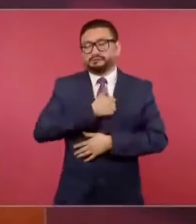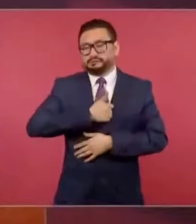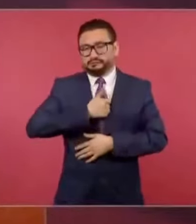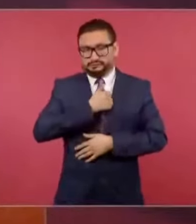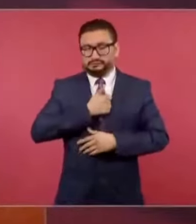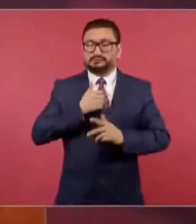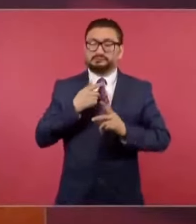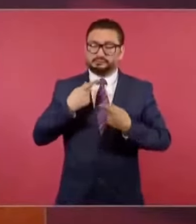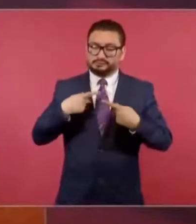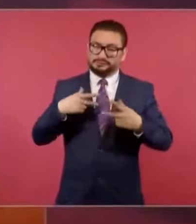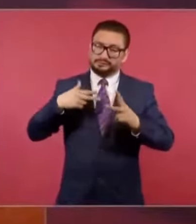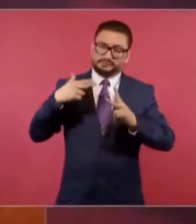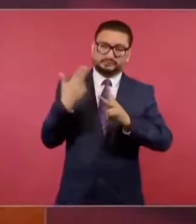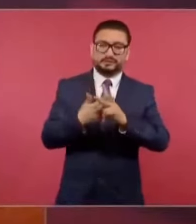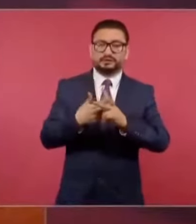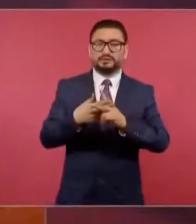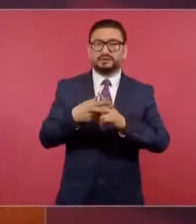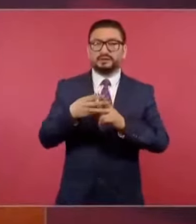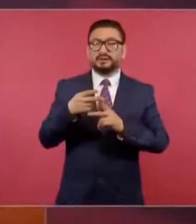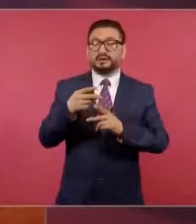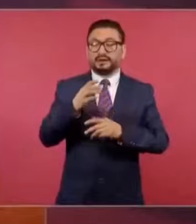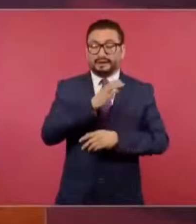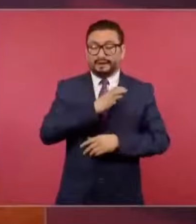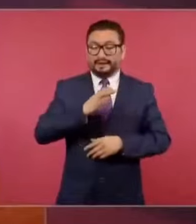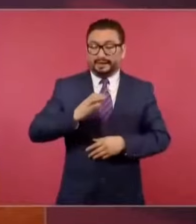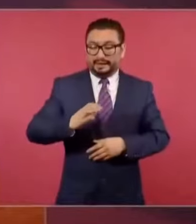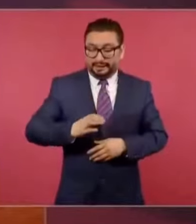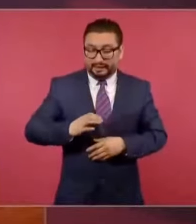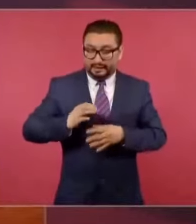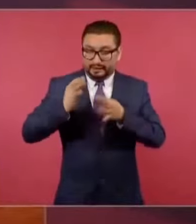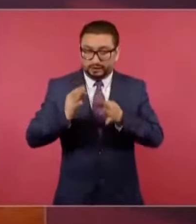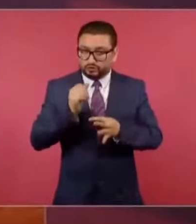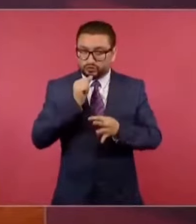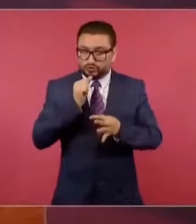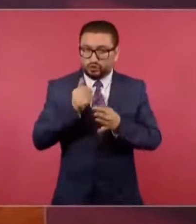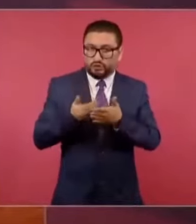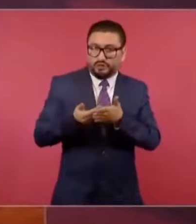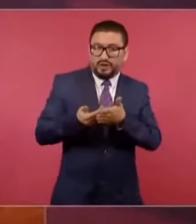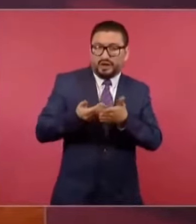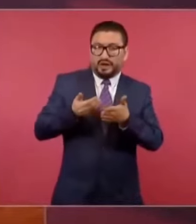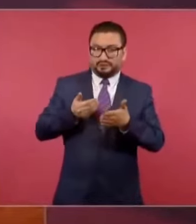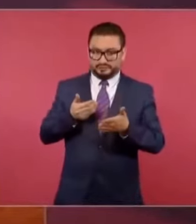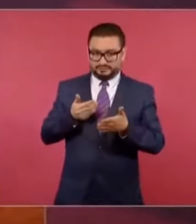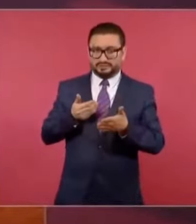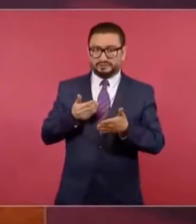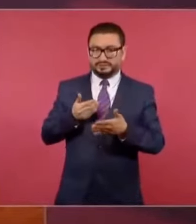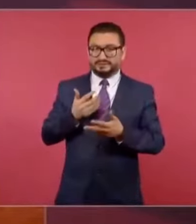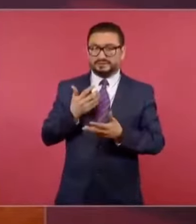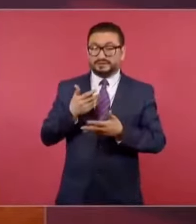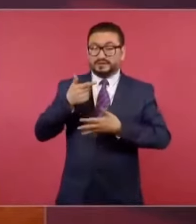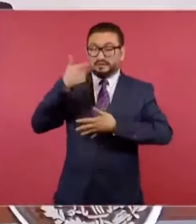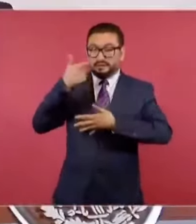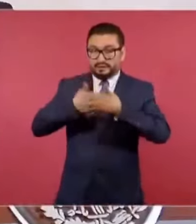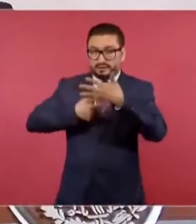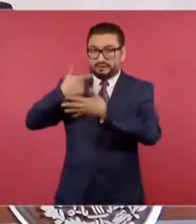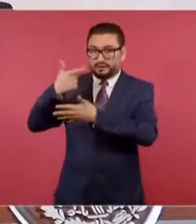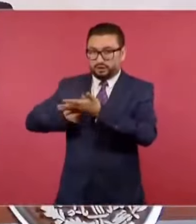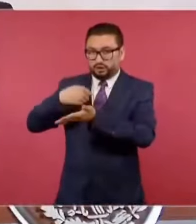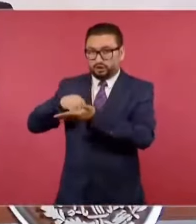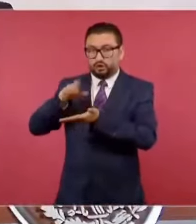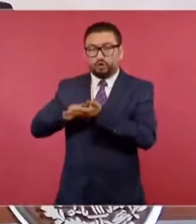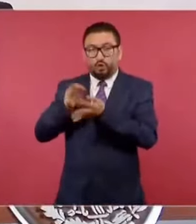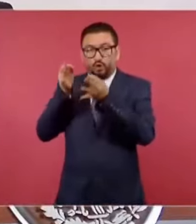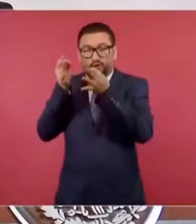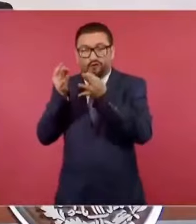homicidios de precandidatas, es decir, personas que estaban registradas oficialmente